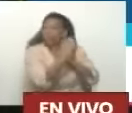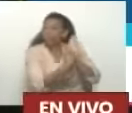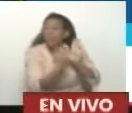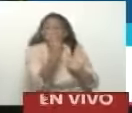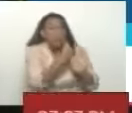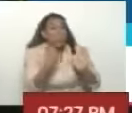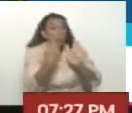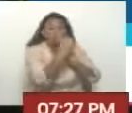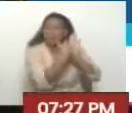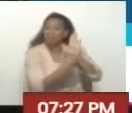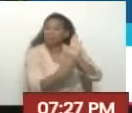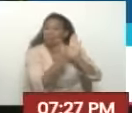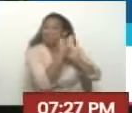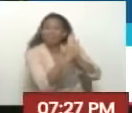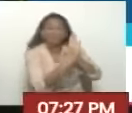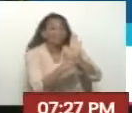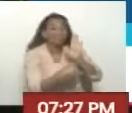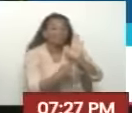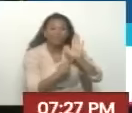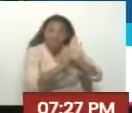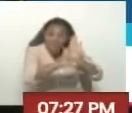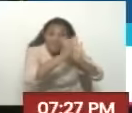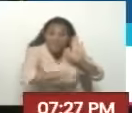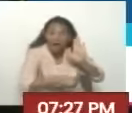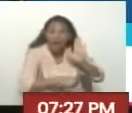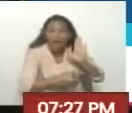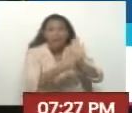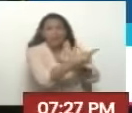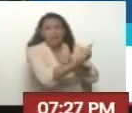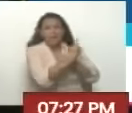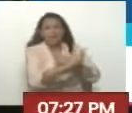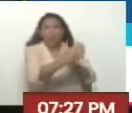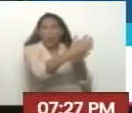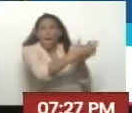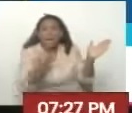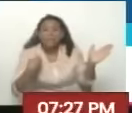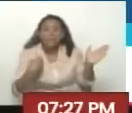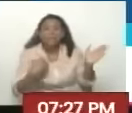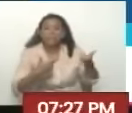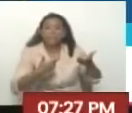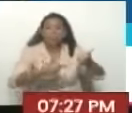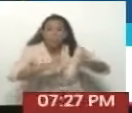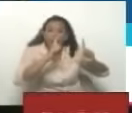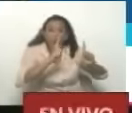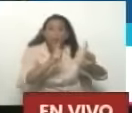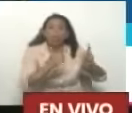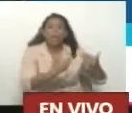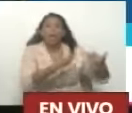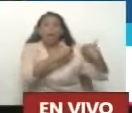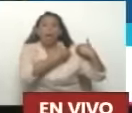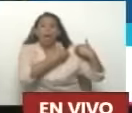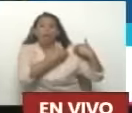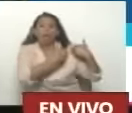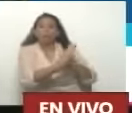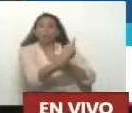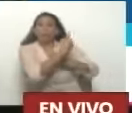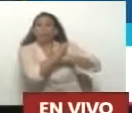Escrita Más bien ellos Revoca una licencia Que se habían encargado Ellos de